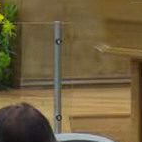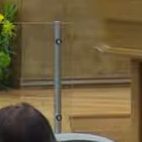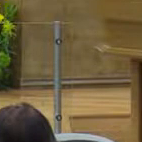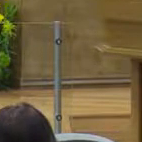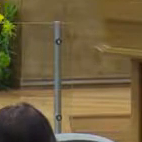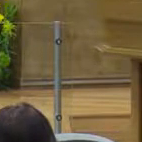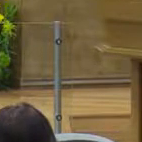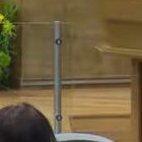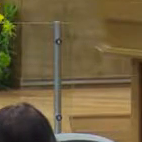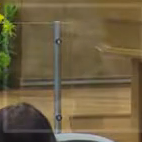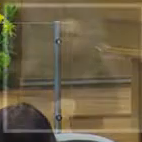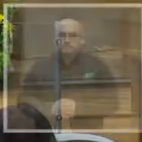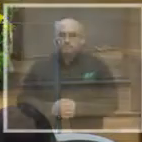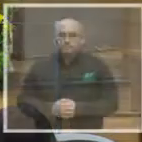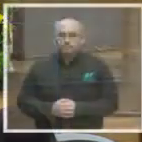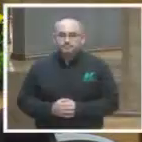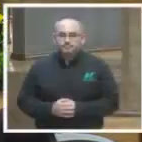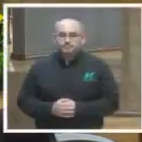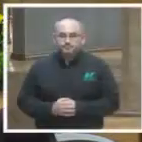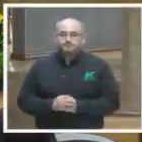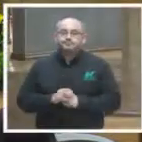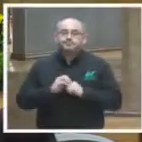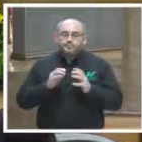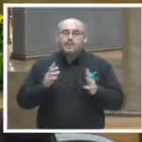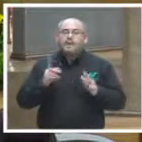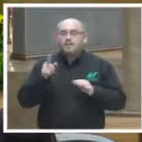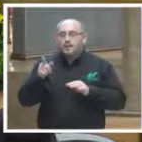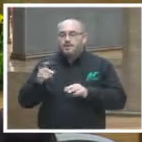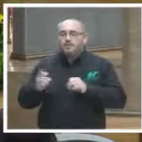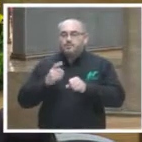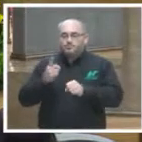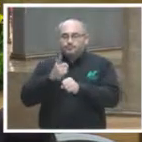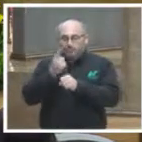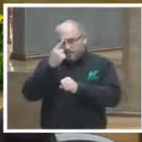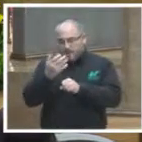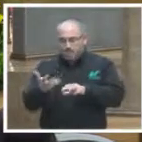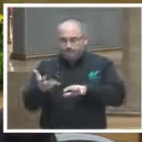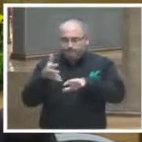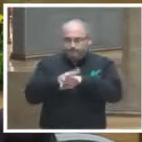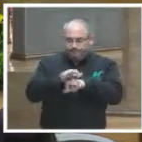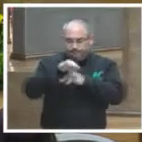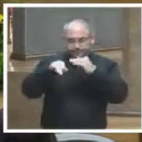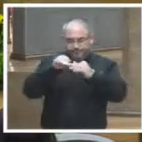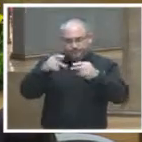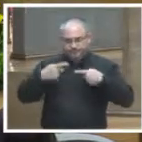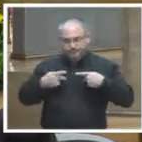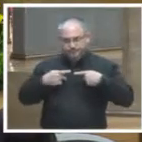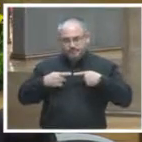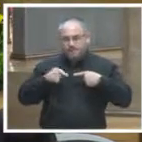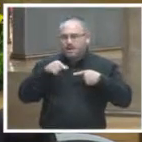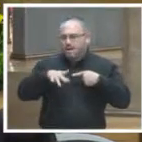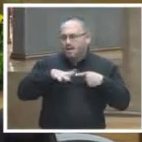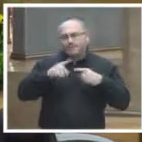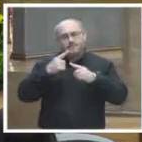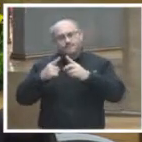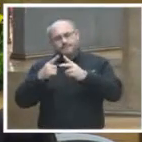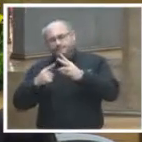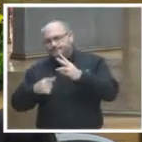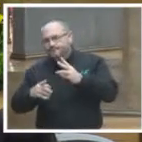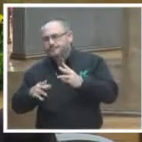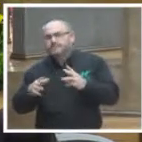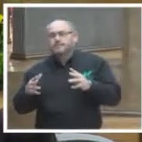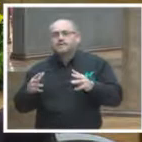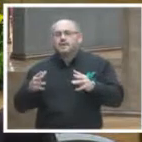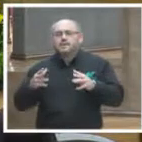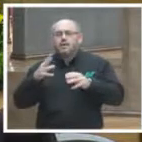pero hoy entre los cafés, entre todos los instrumentos inteligentes que existen, casi todos tienen forma de